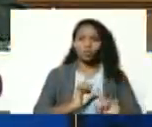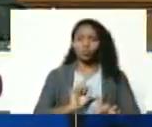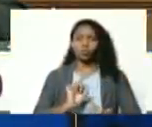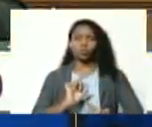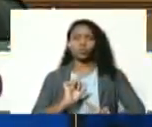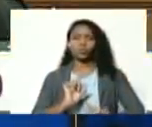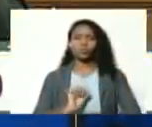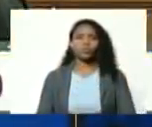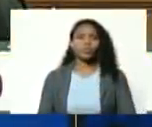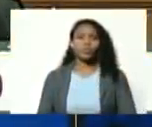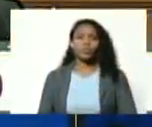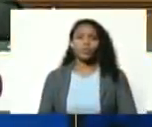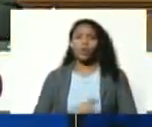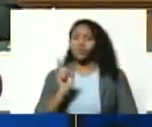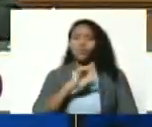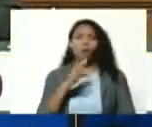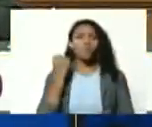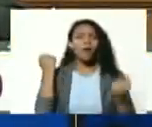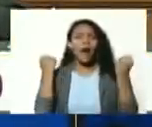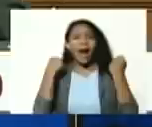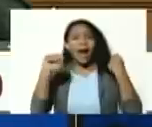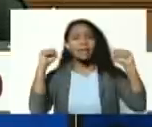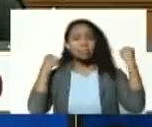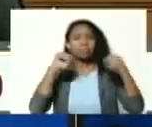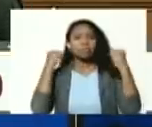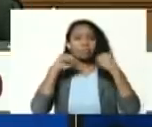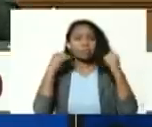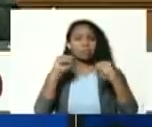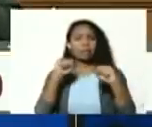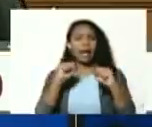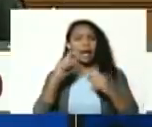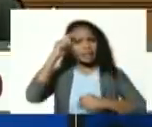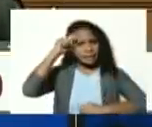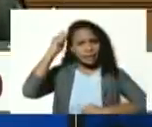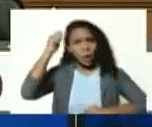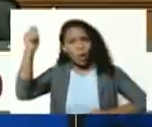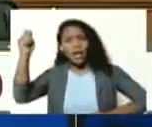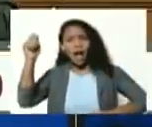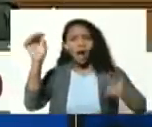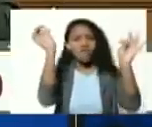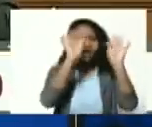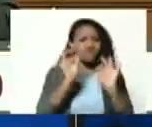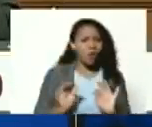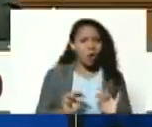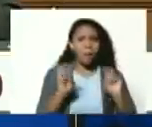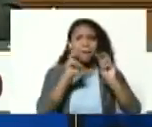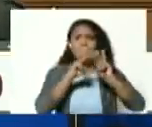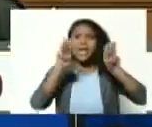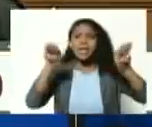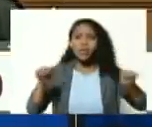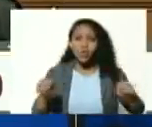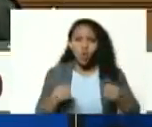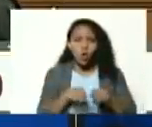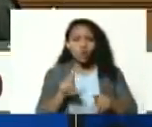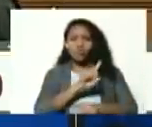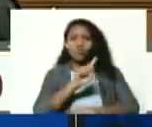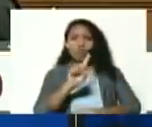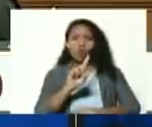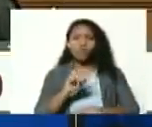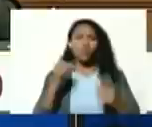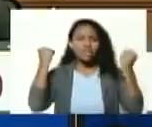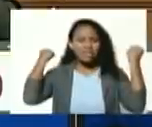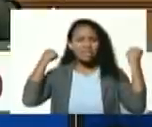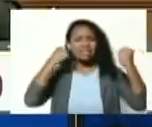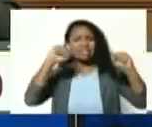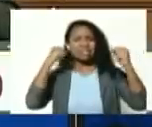no es un ejercicio meramente teórico metodológico no es un ejercicio